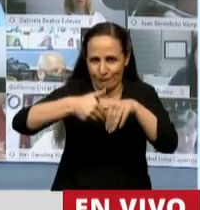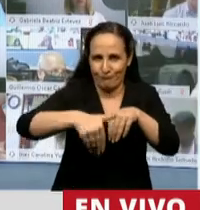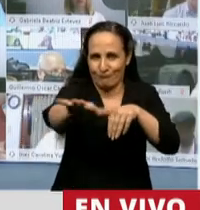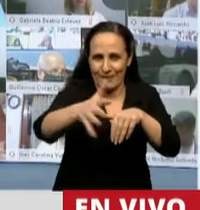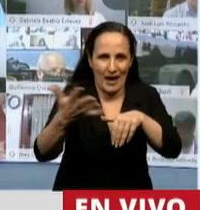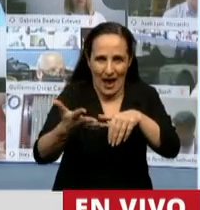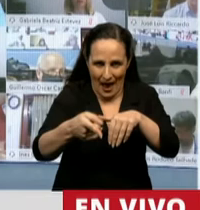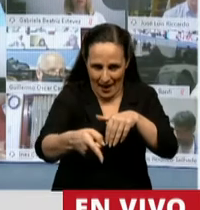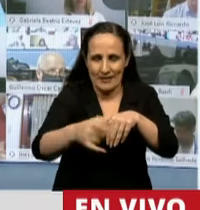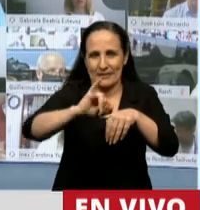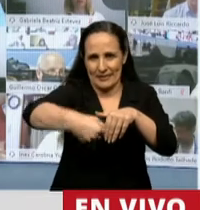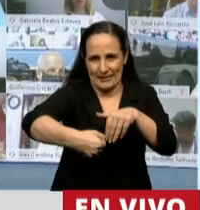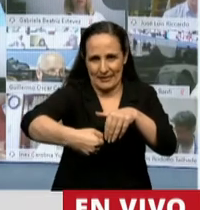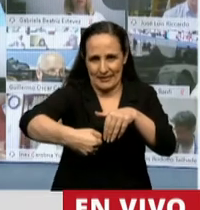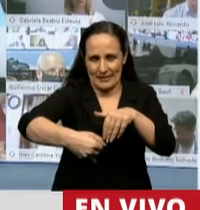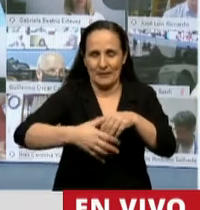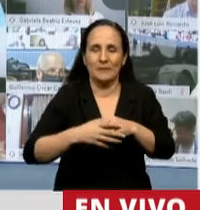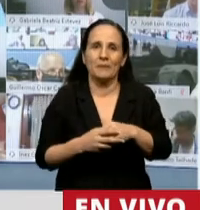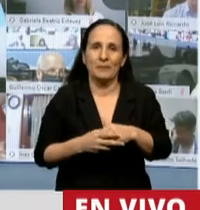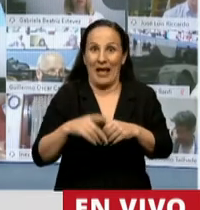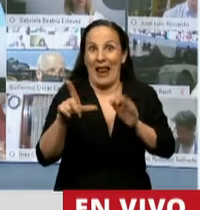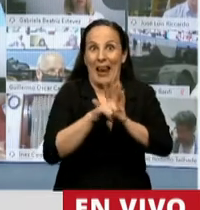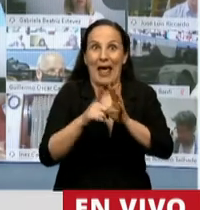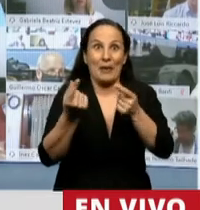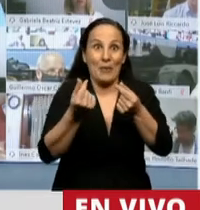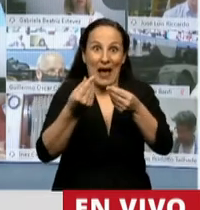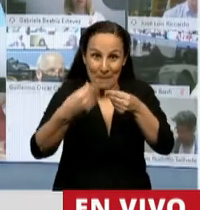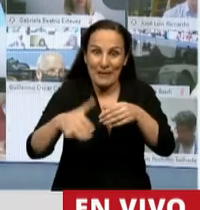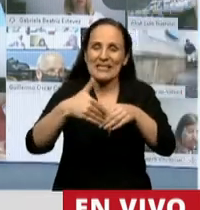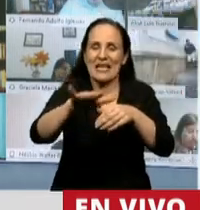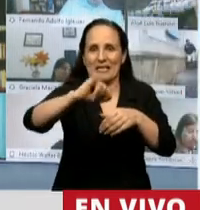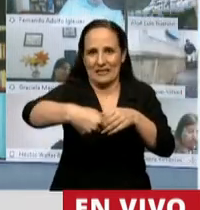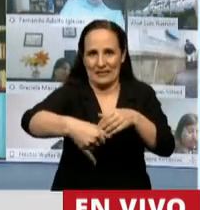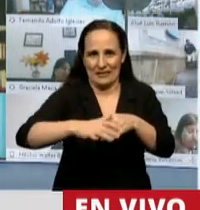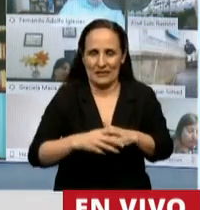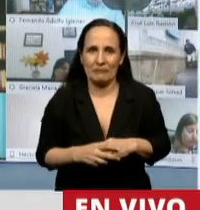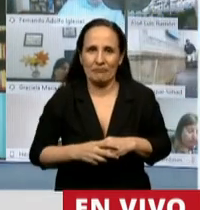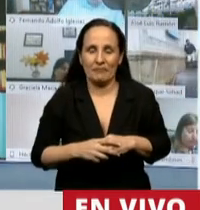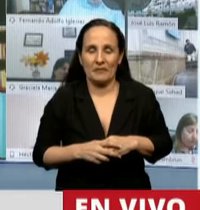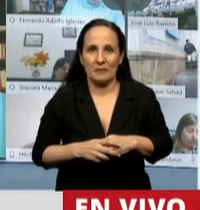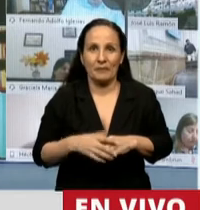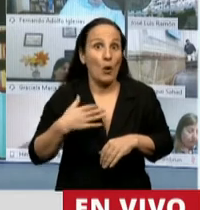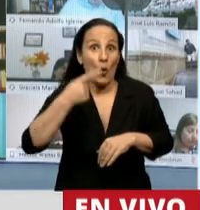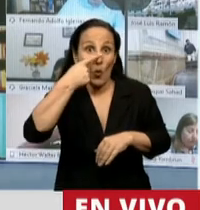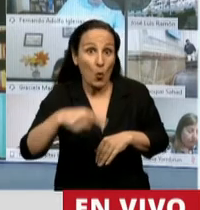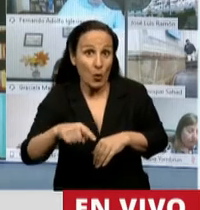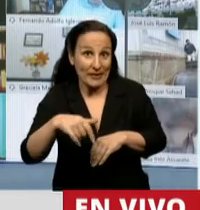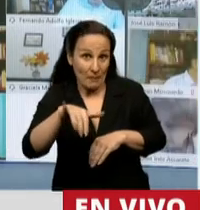de la vigencia de esta ley cuando sea aprobada y por último para terminar